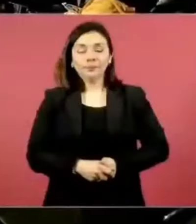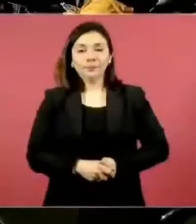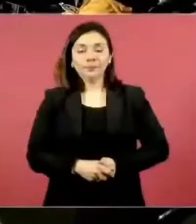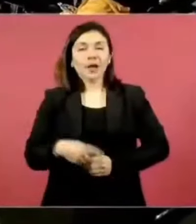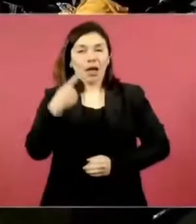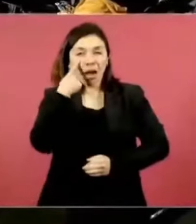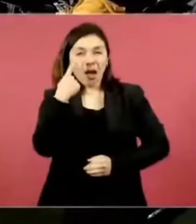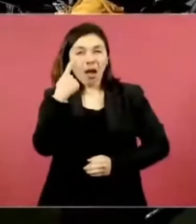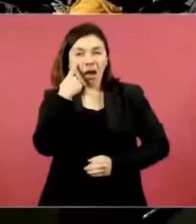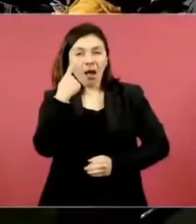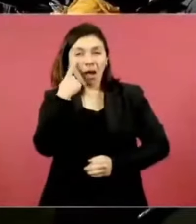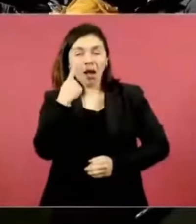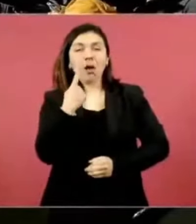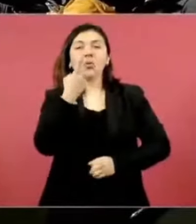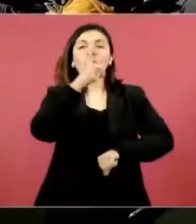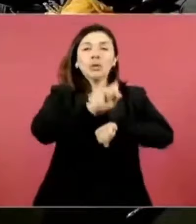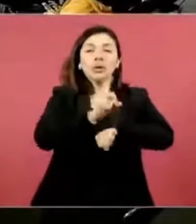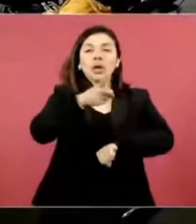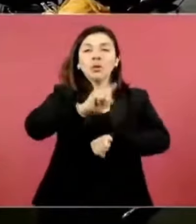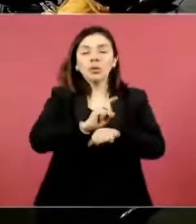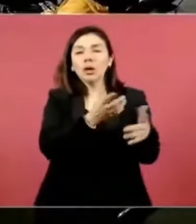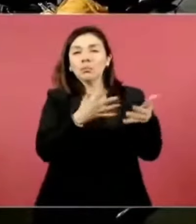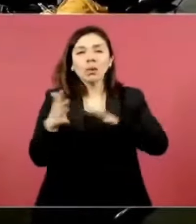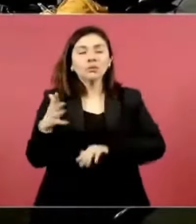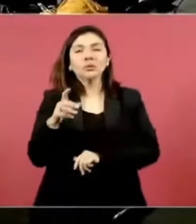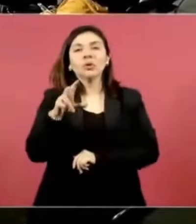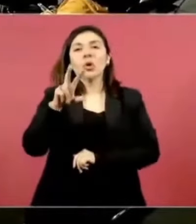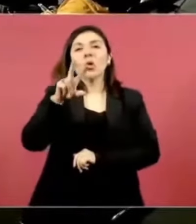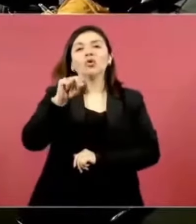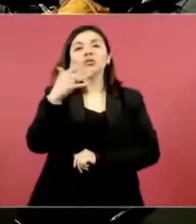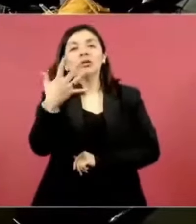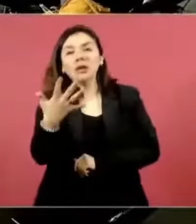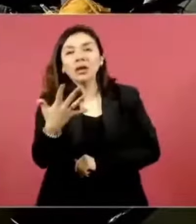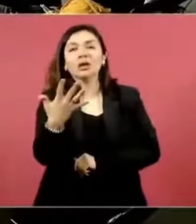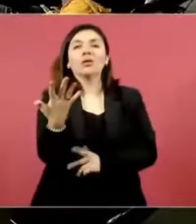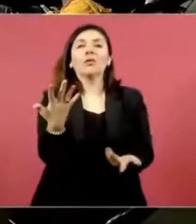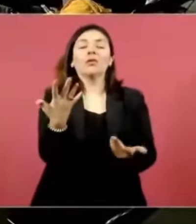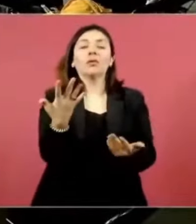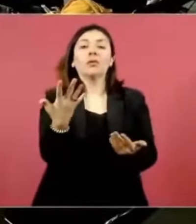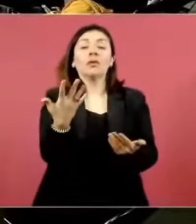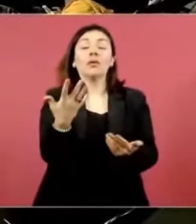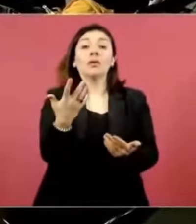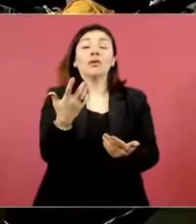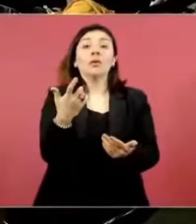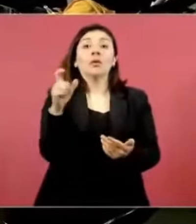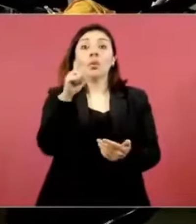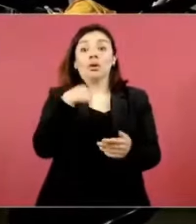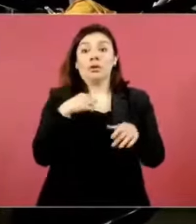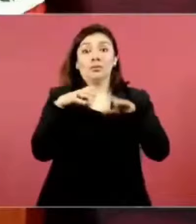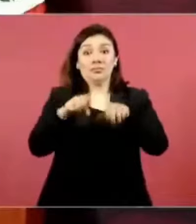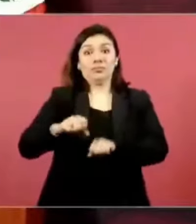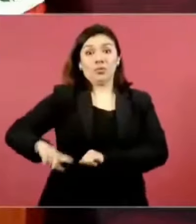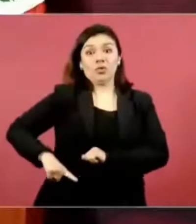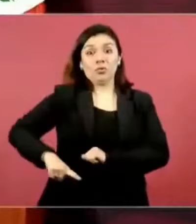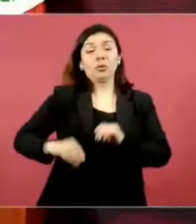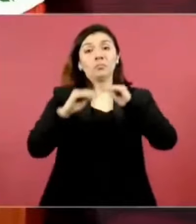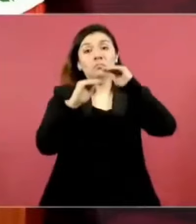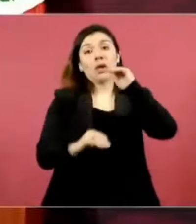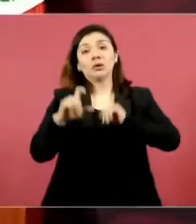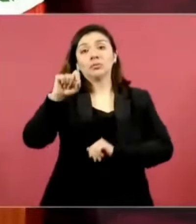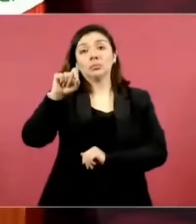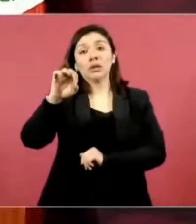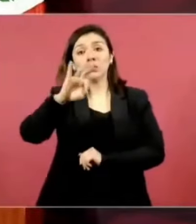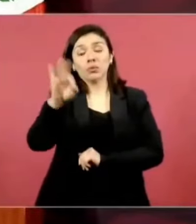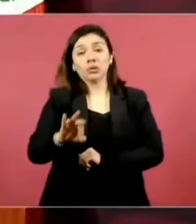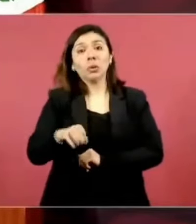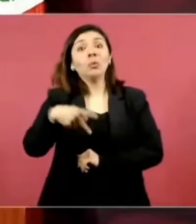y hemos bajado 20% desde que llegamos los homicidios pero el promedio es 85 pero